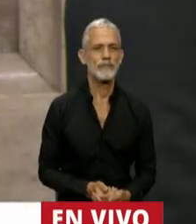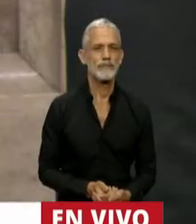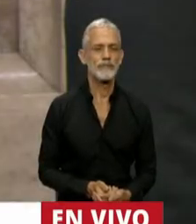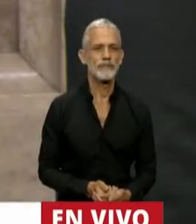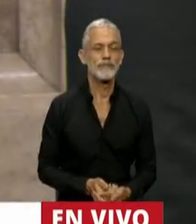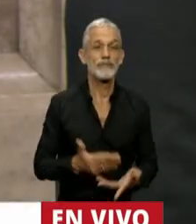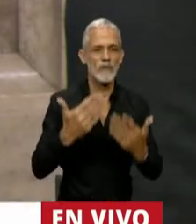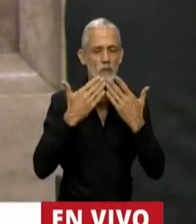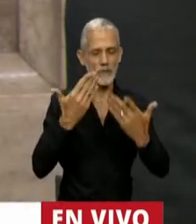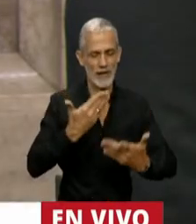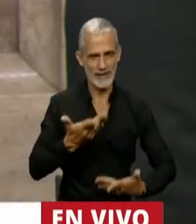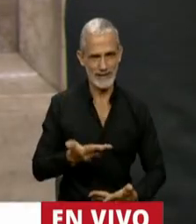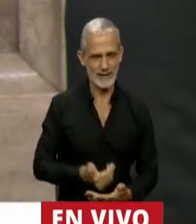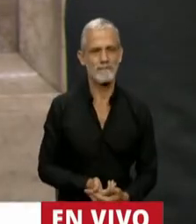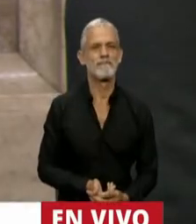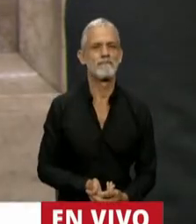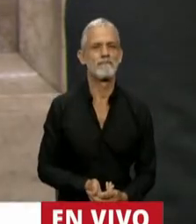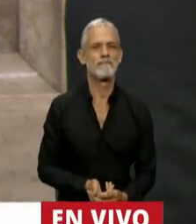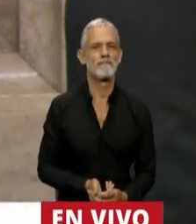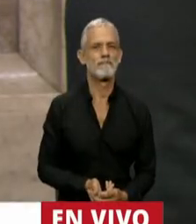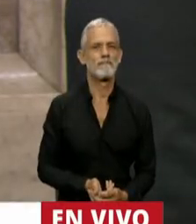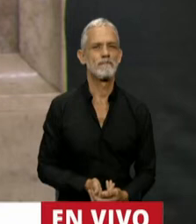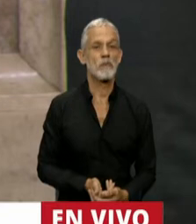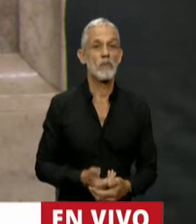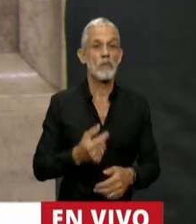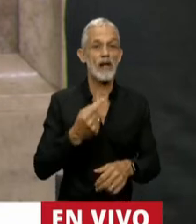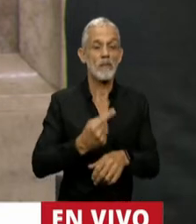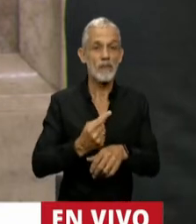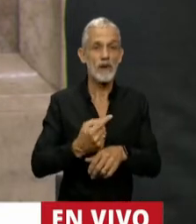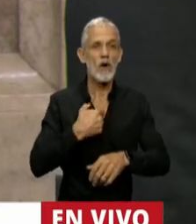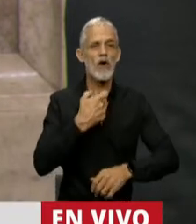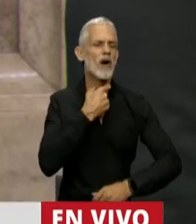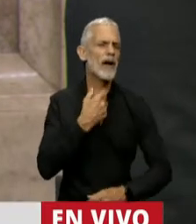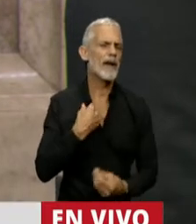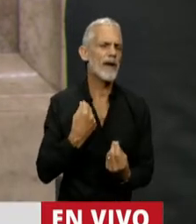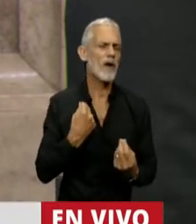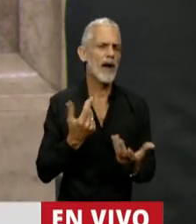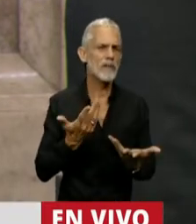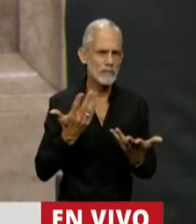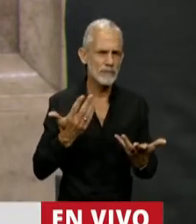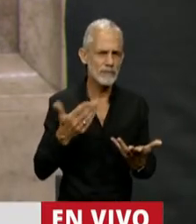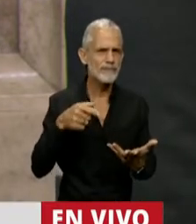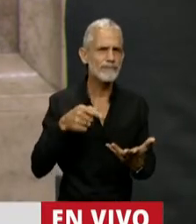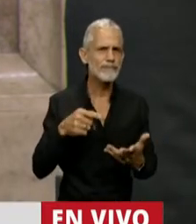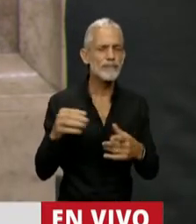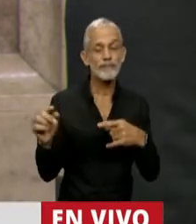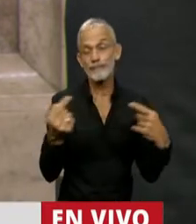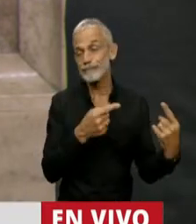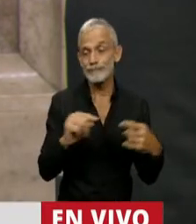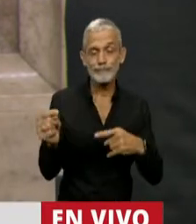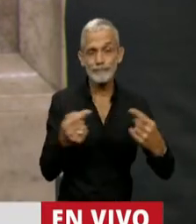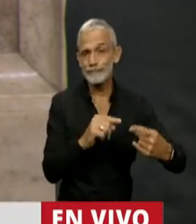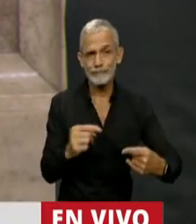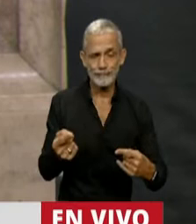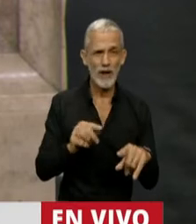Gracias, Presidente. En primer lugar, quiero decir que esta disputa entre distintos